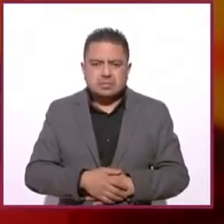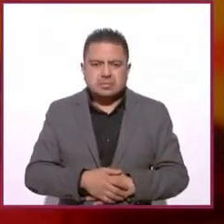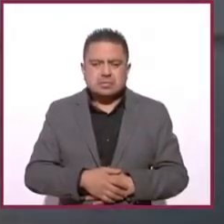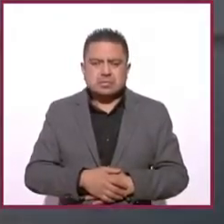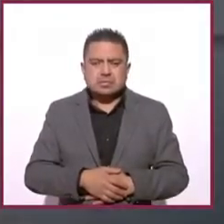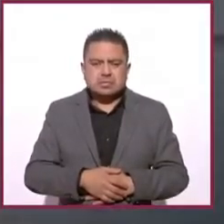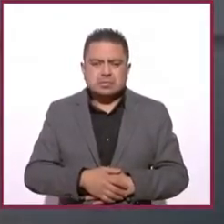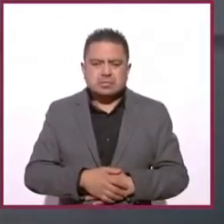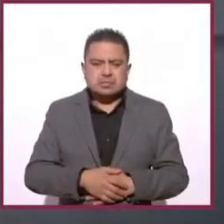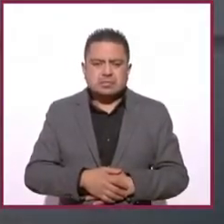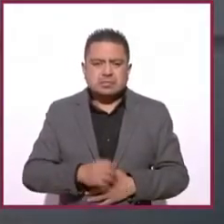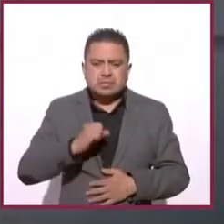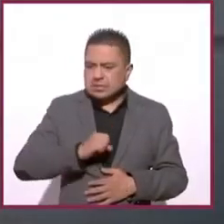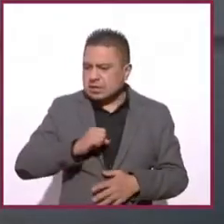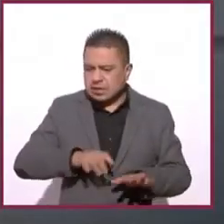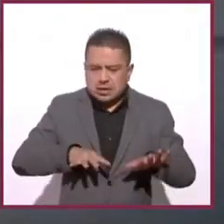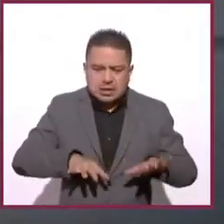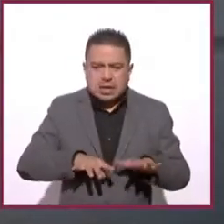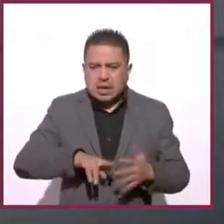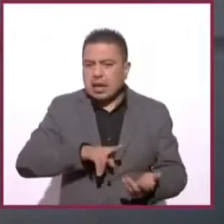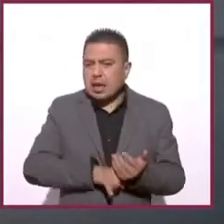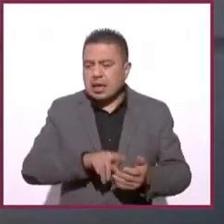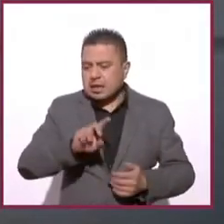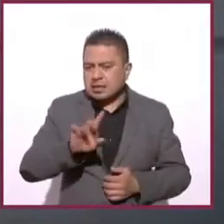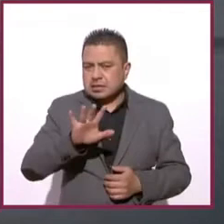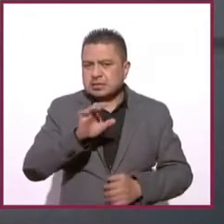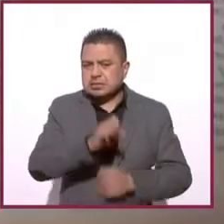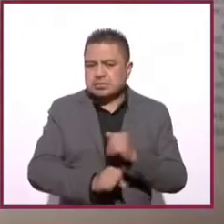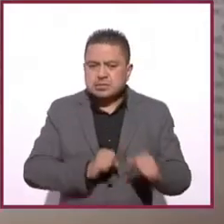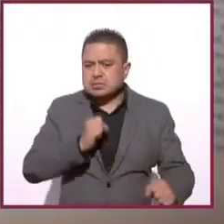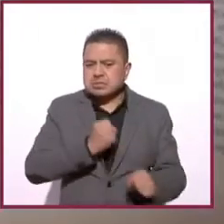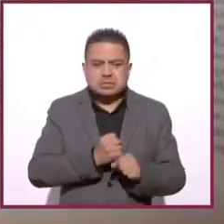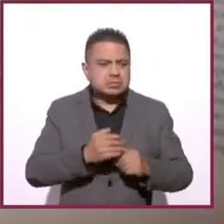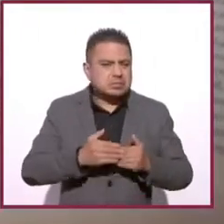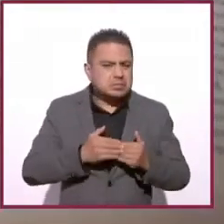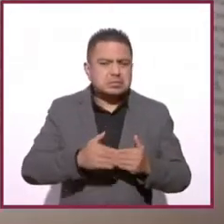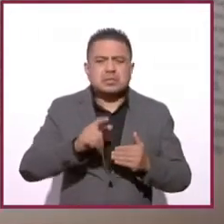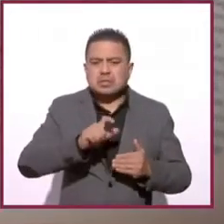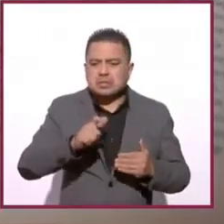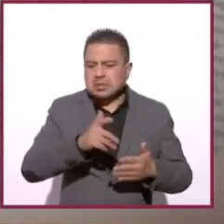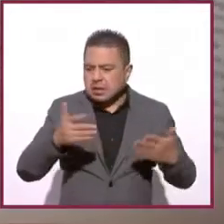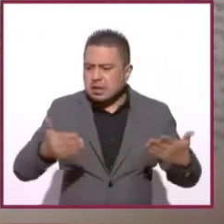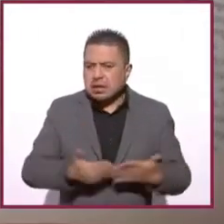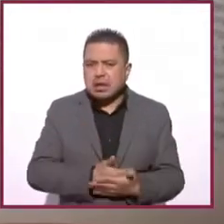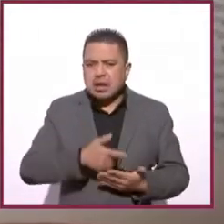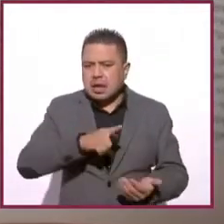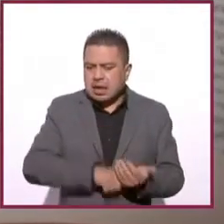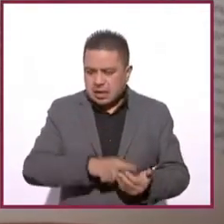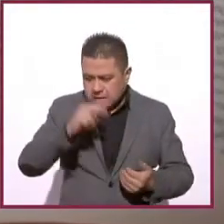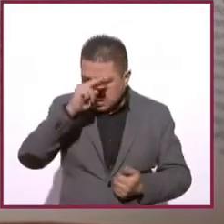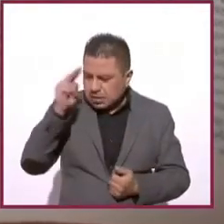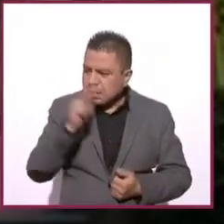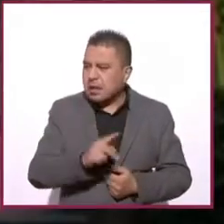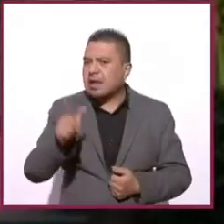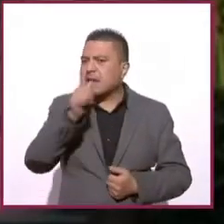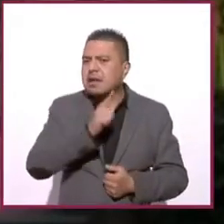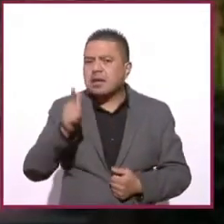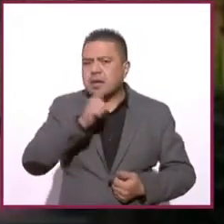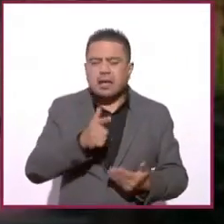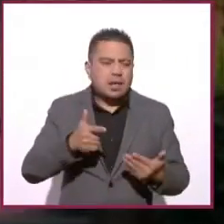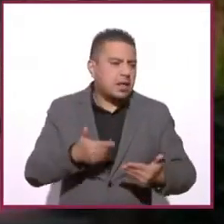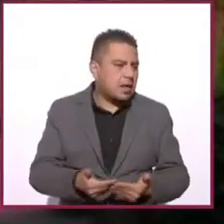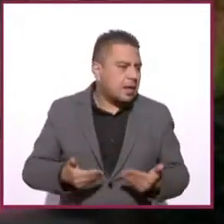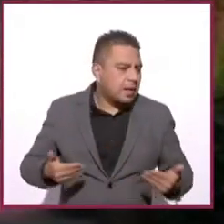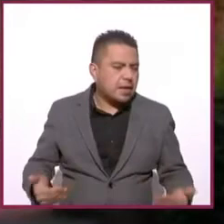El siglo XIX tenía 35 años de iniciado cuando nació la Academia Mexicana de la Lengua. Ahora,